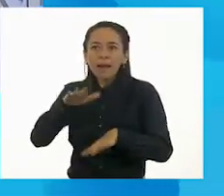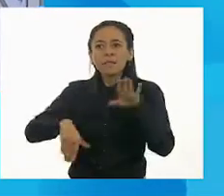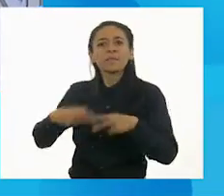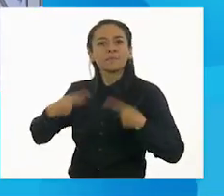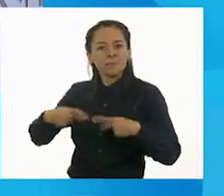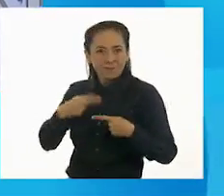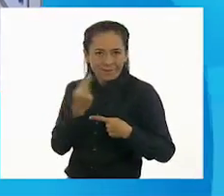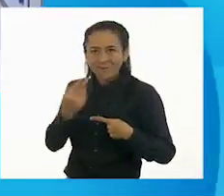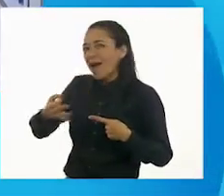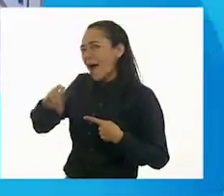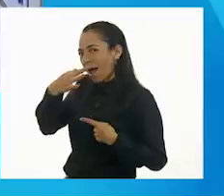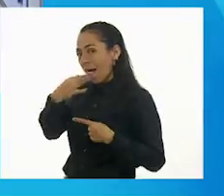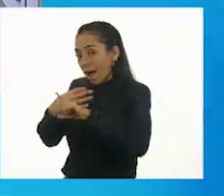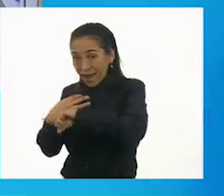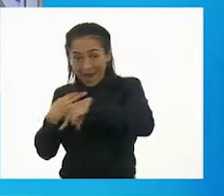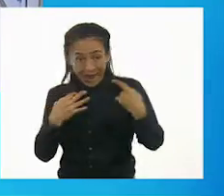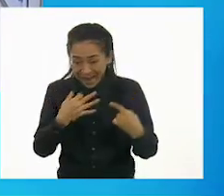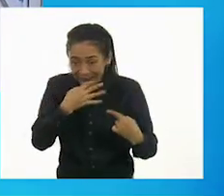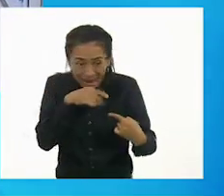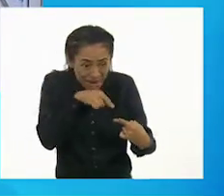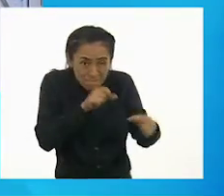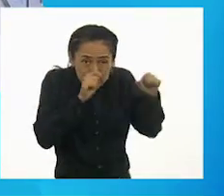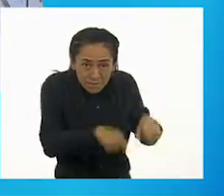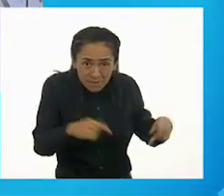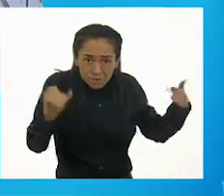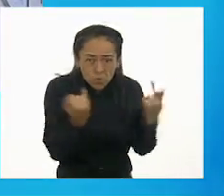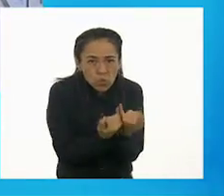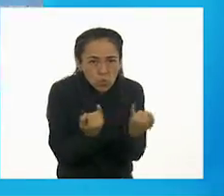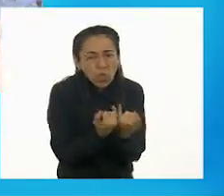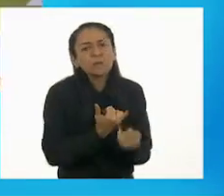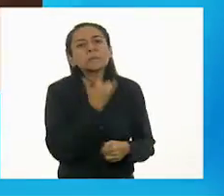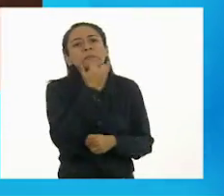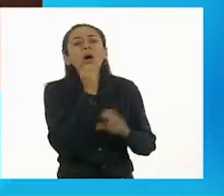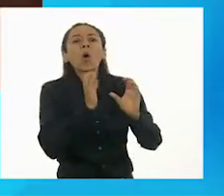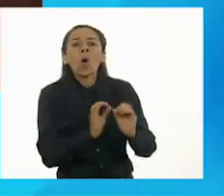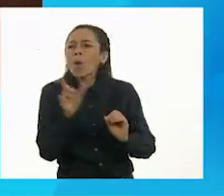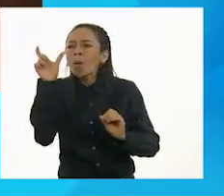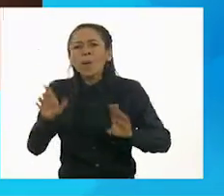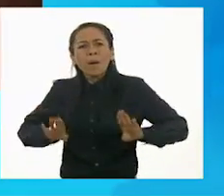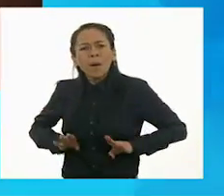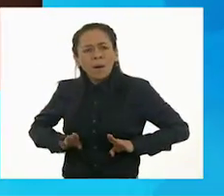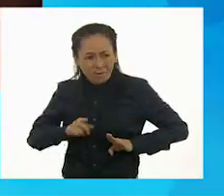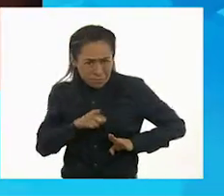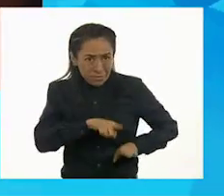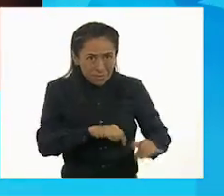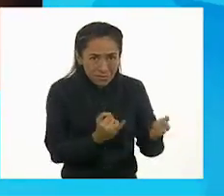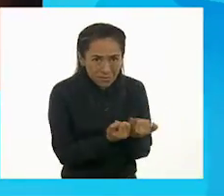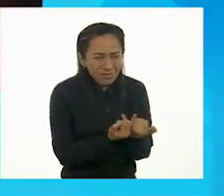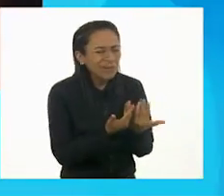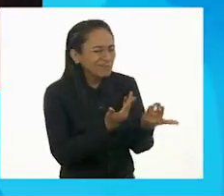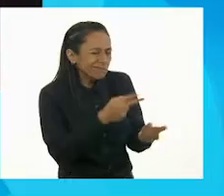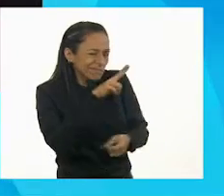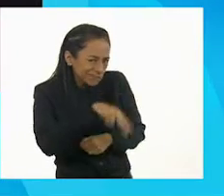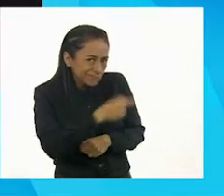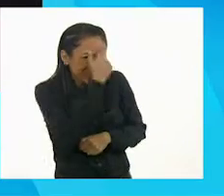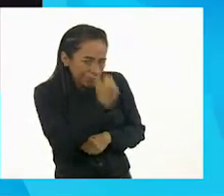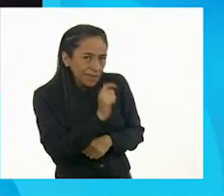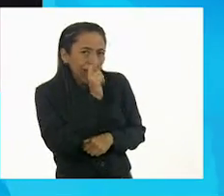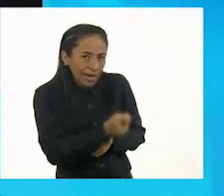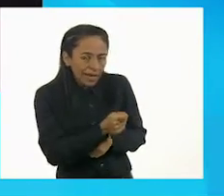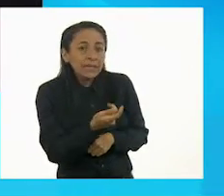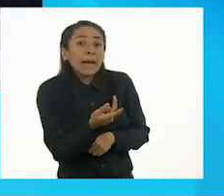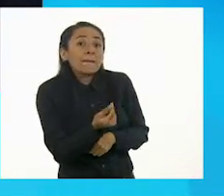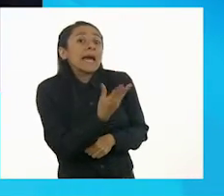de eso, o tratamos de imponerles conductas humanas. Que incluso tener un término como perrijo o gatijo sea un maltrato animal,